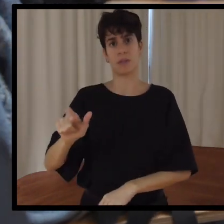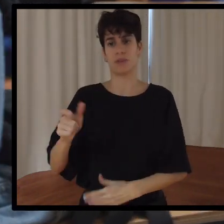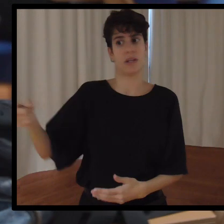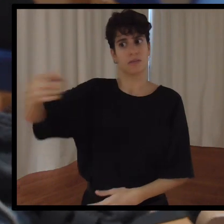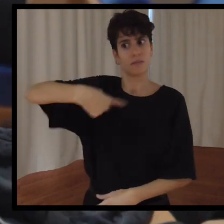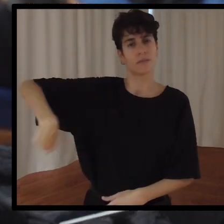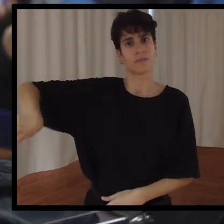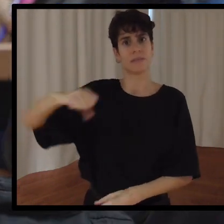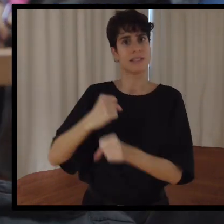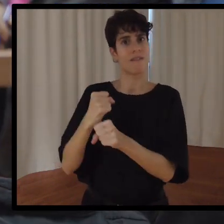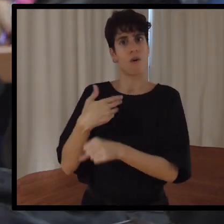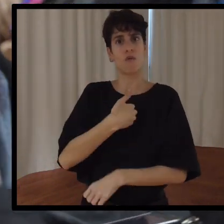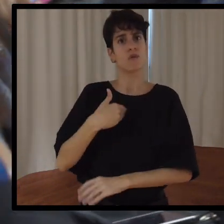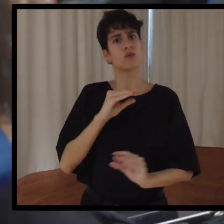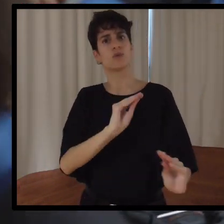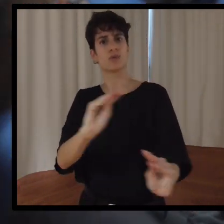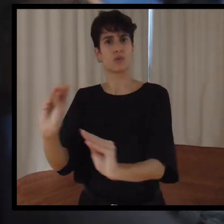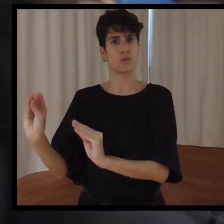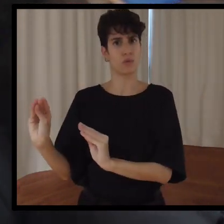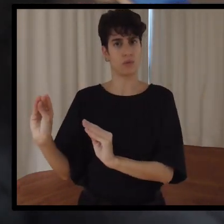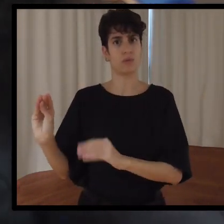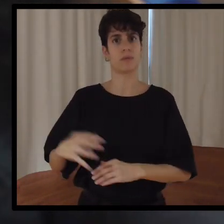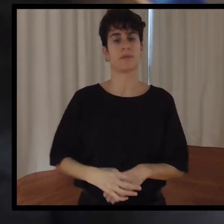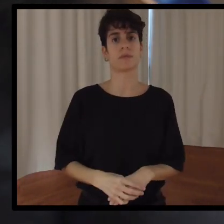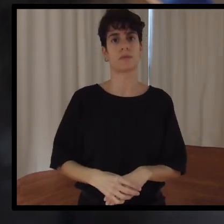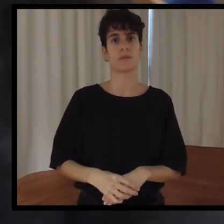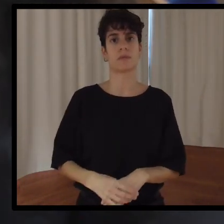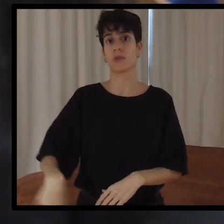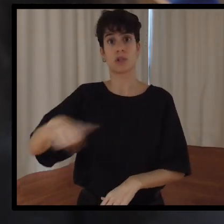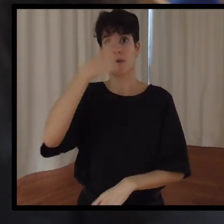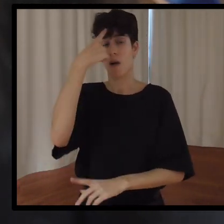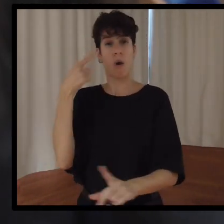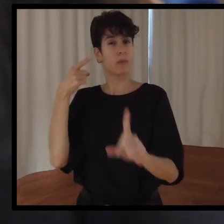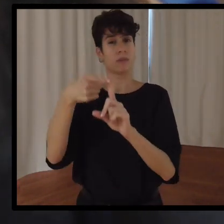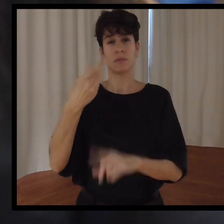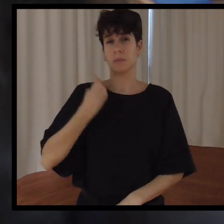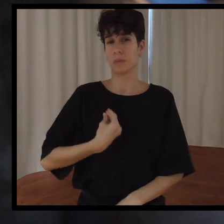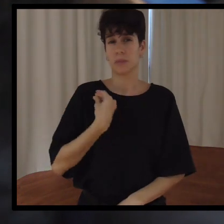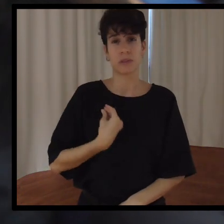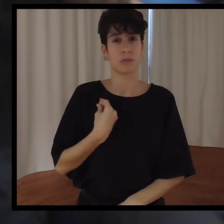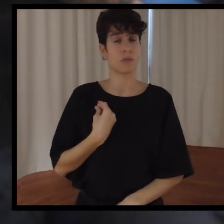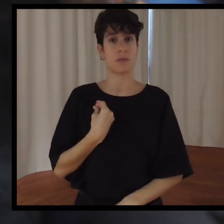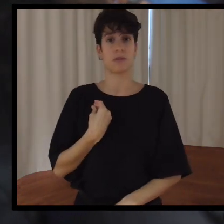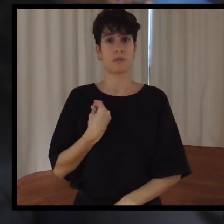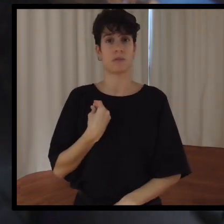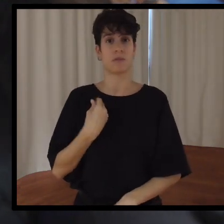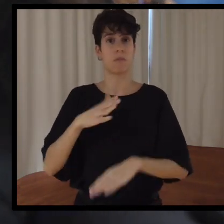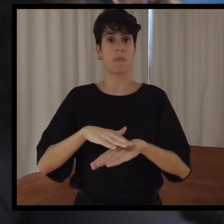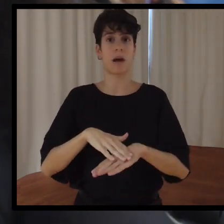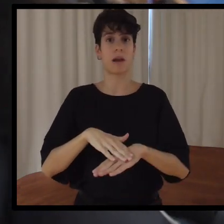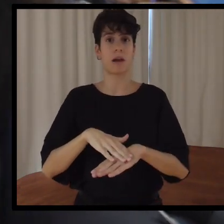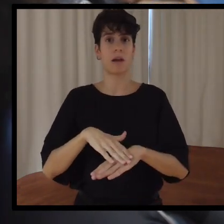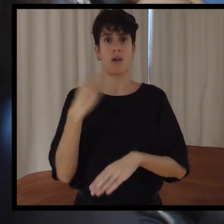Y todos, pues, llevamos el mismo síntoma, la misma armonía, para que todos los chicos puedan estar